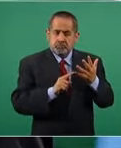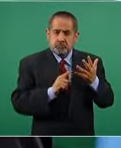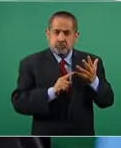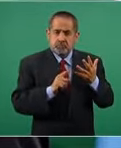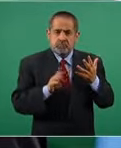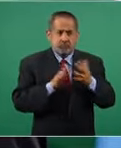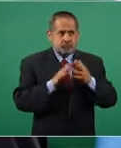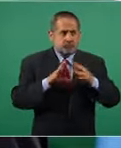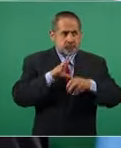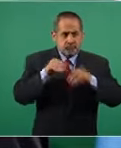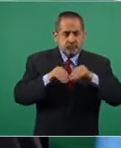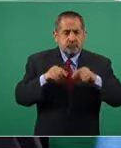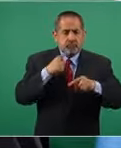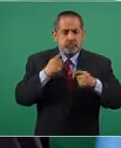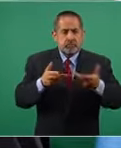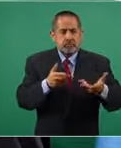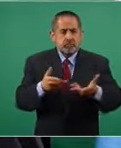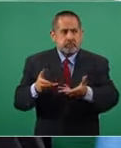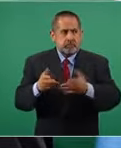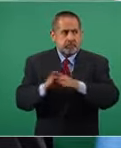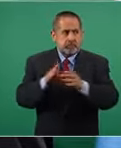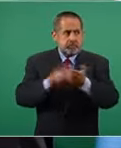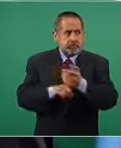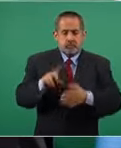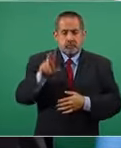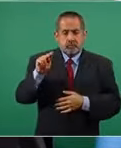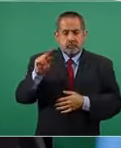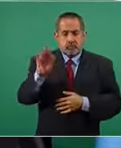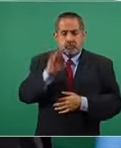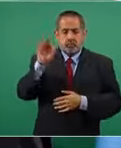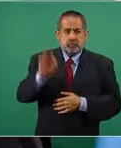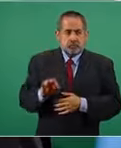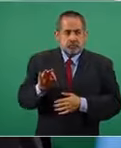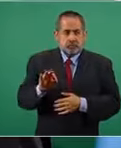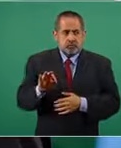concentrando el 80 por ciento